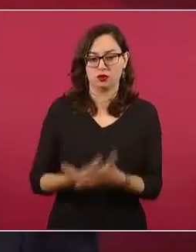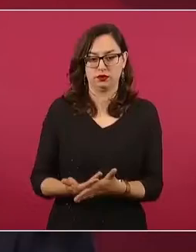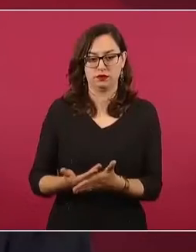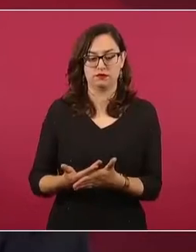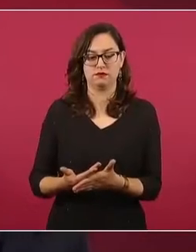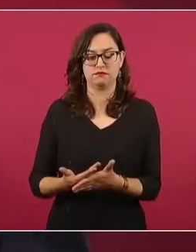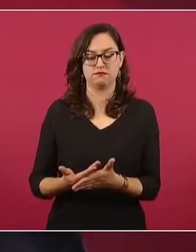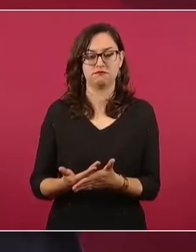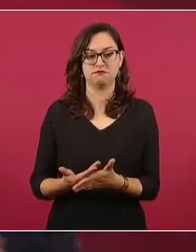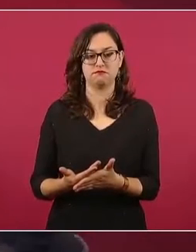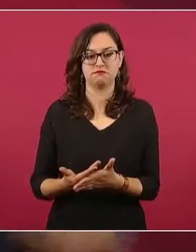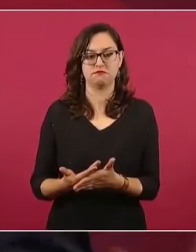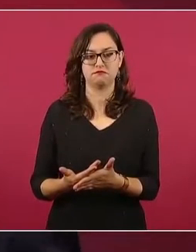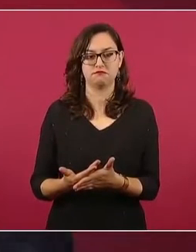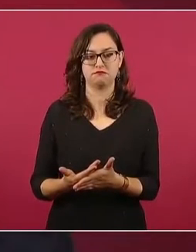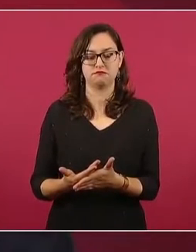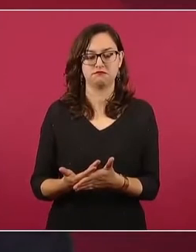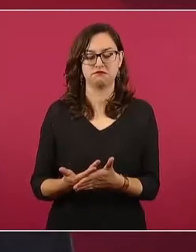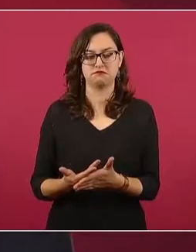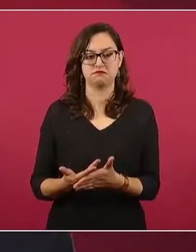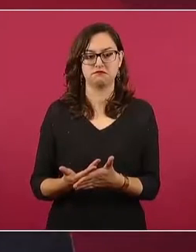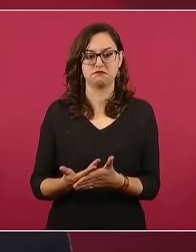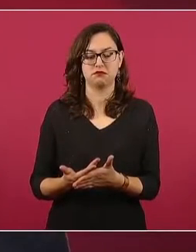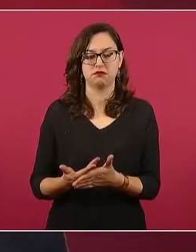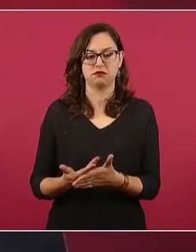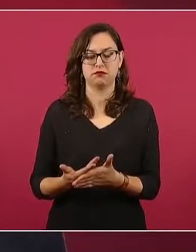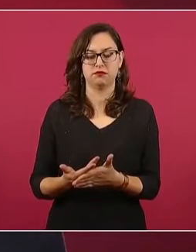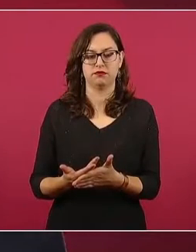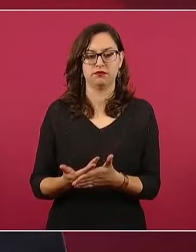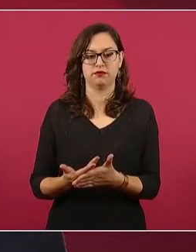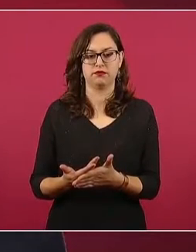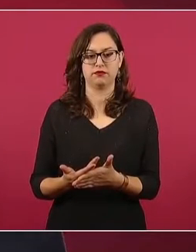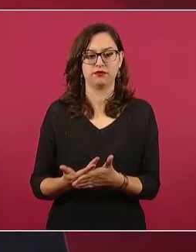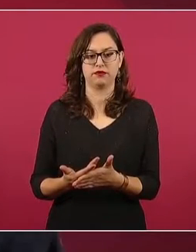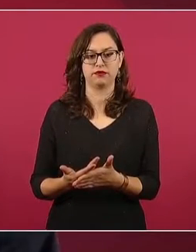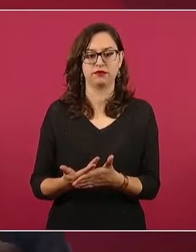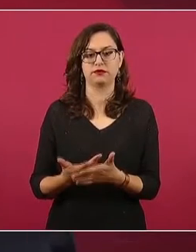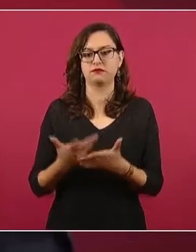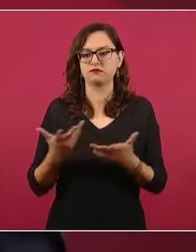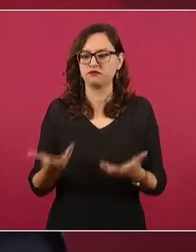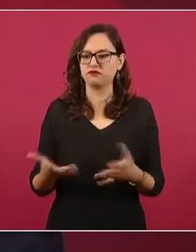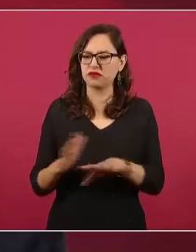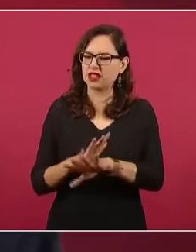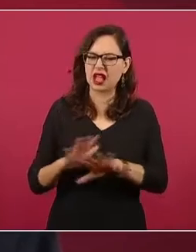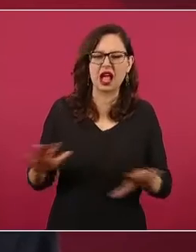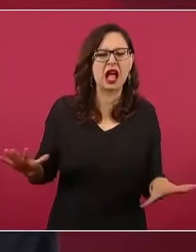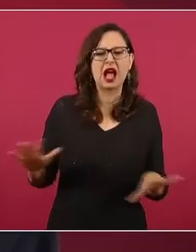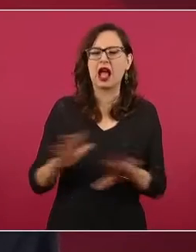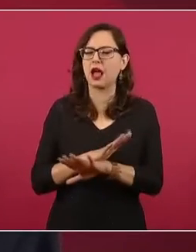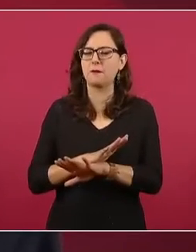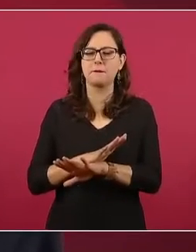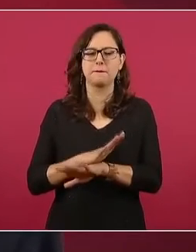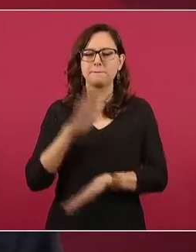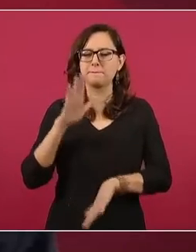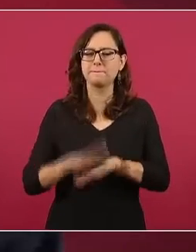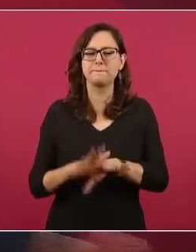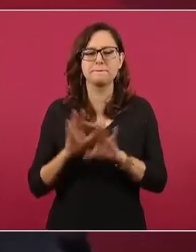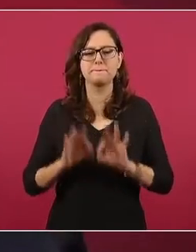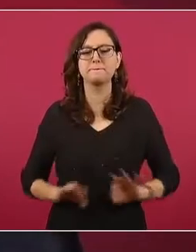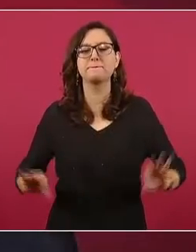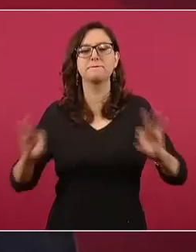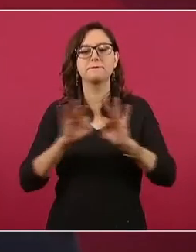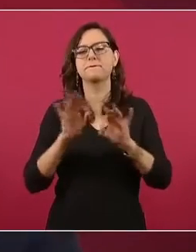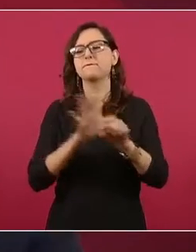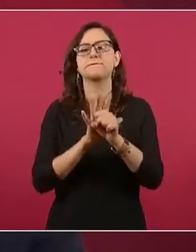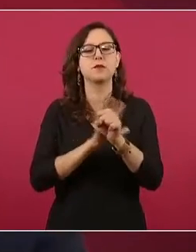se ha cambiado, les diría en el